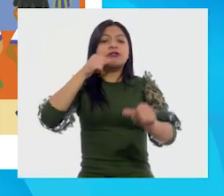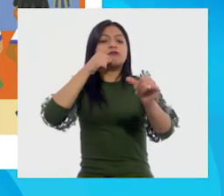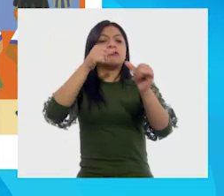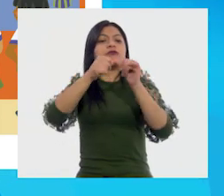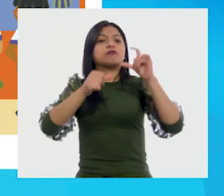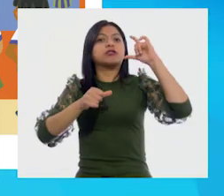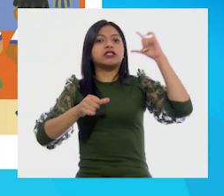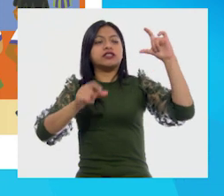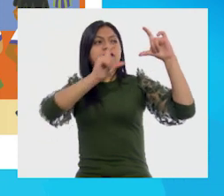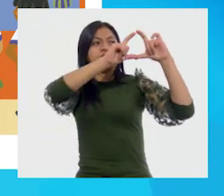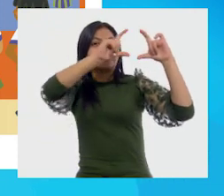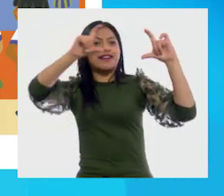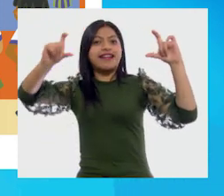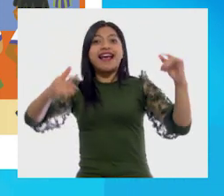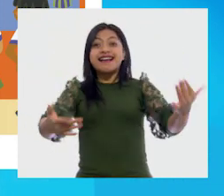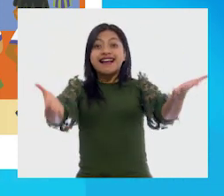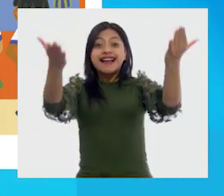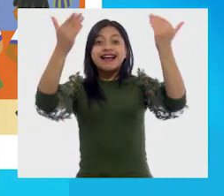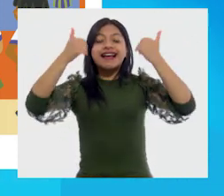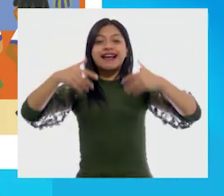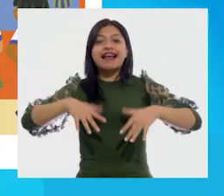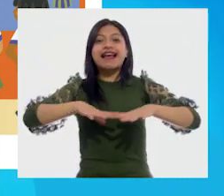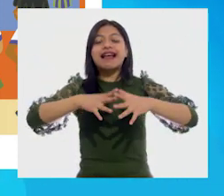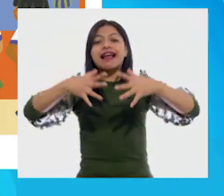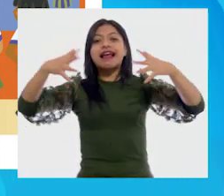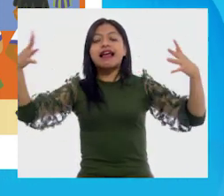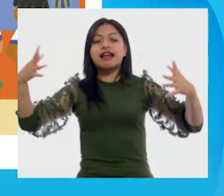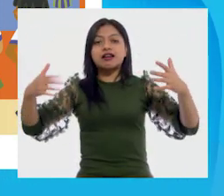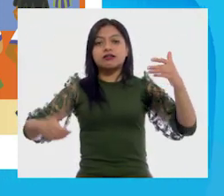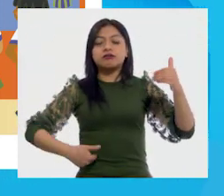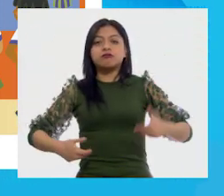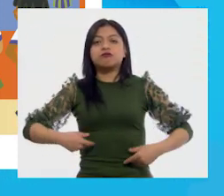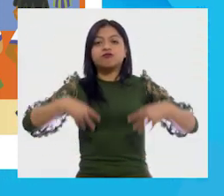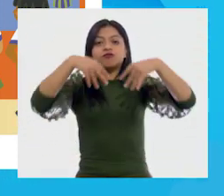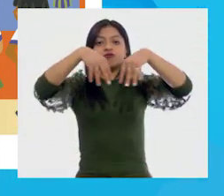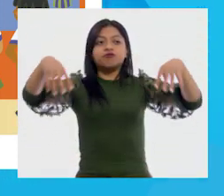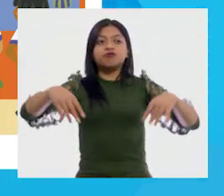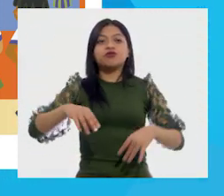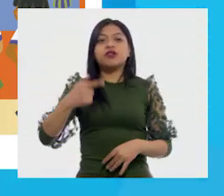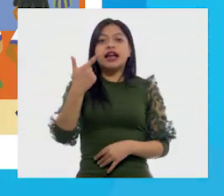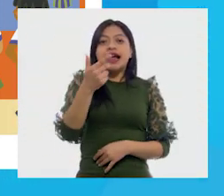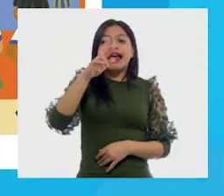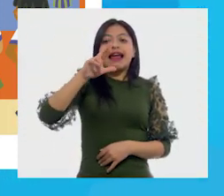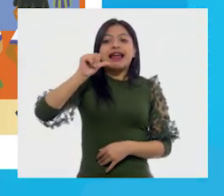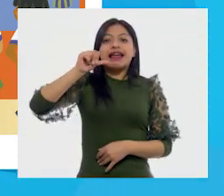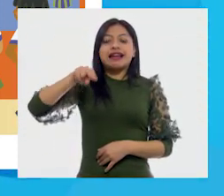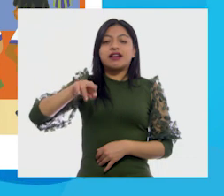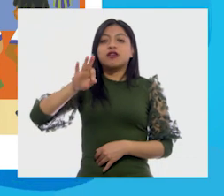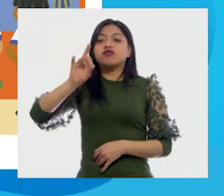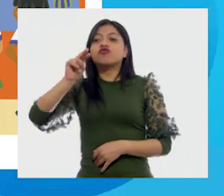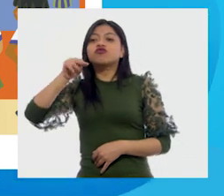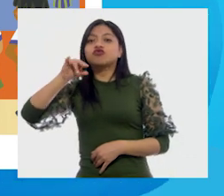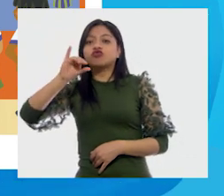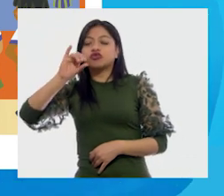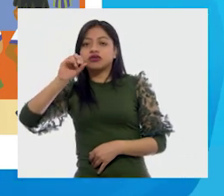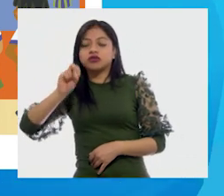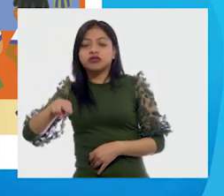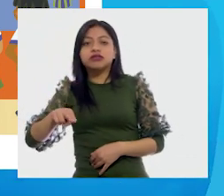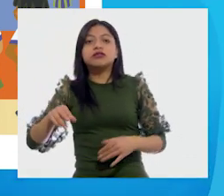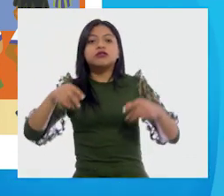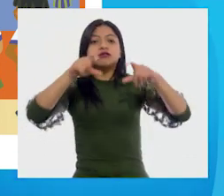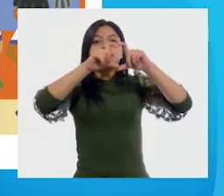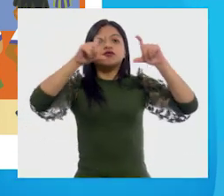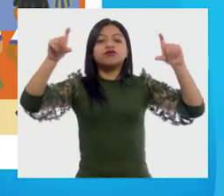grandes gran función. Ah, claro. Pues es para llamar la atención. Y la obra de teatro que se va a presentar,